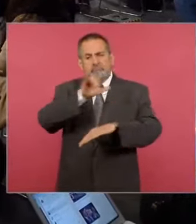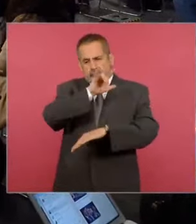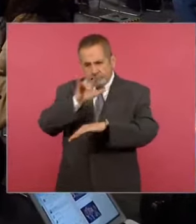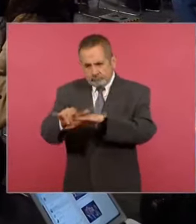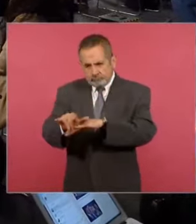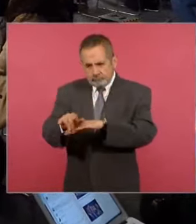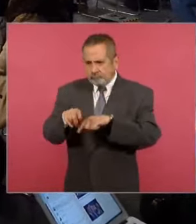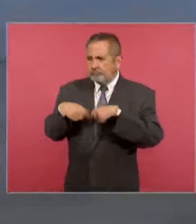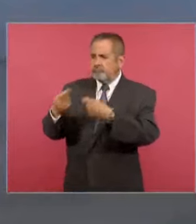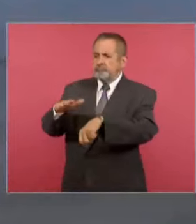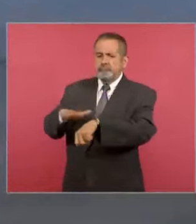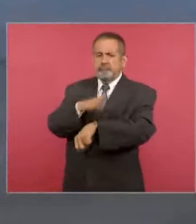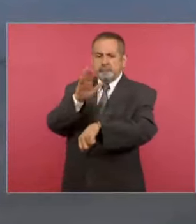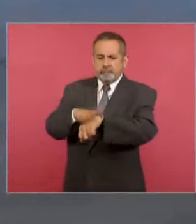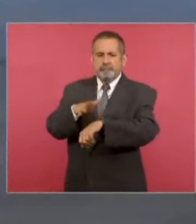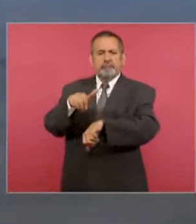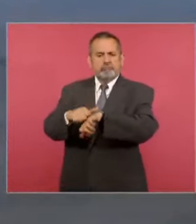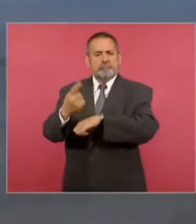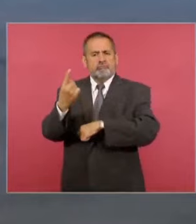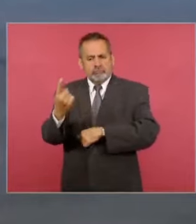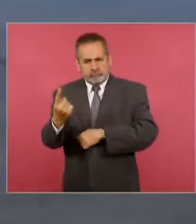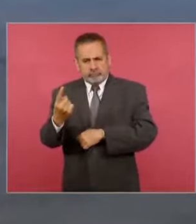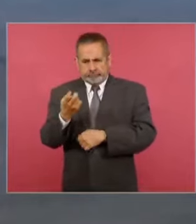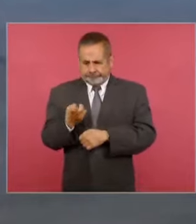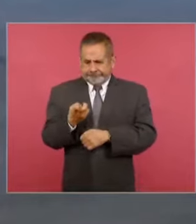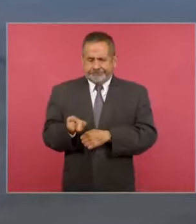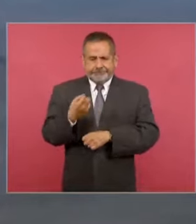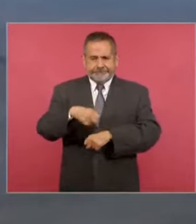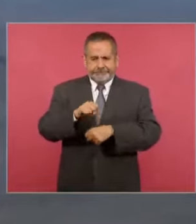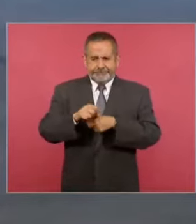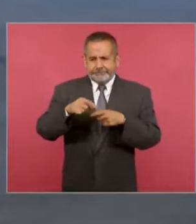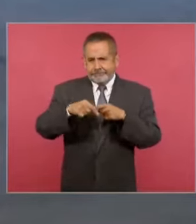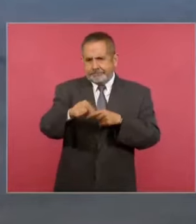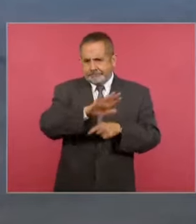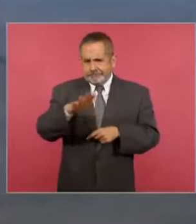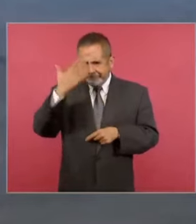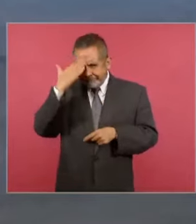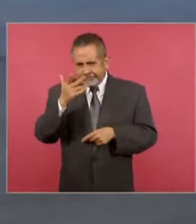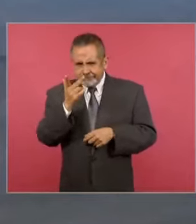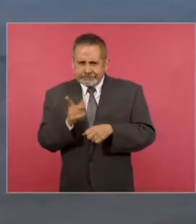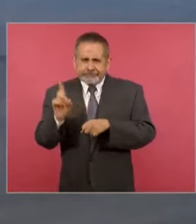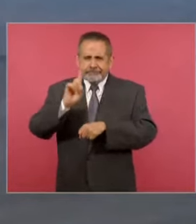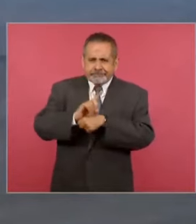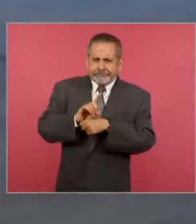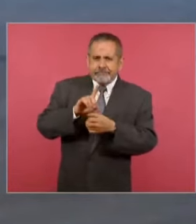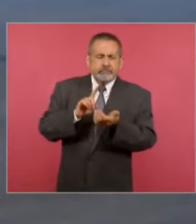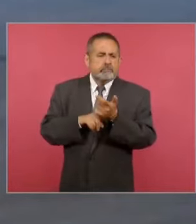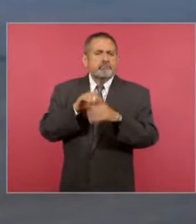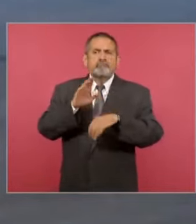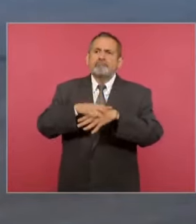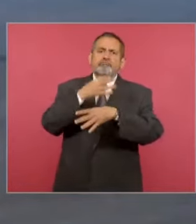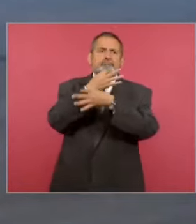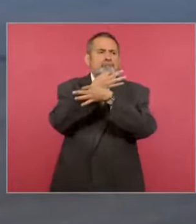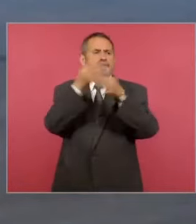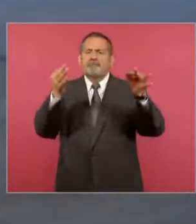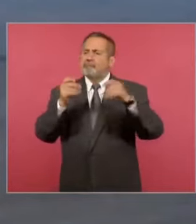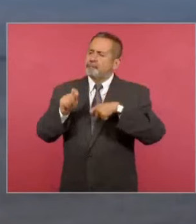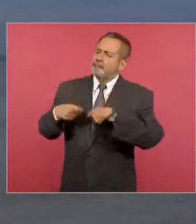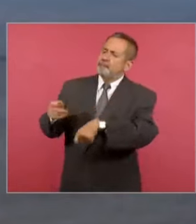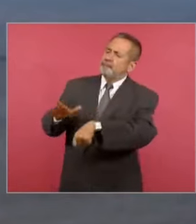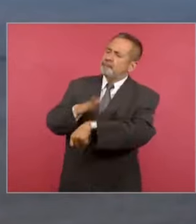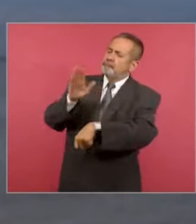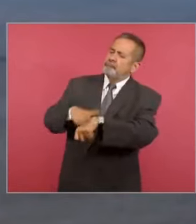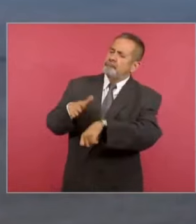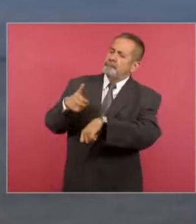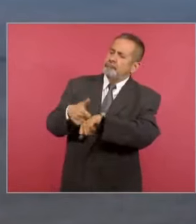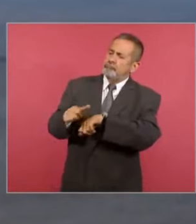aeronáutico. Mencionaba el presidente que iba a ser esta semana. ¿Ya tiene específicamente el día y quién va a hacer lo que es este regreso a la